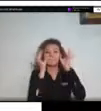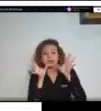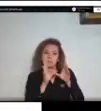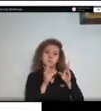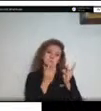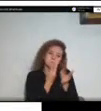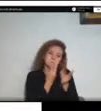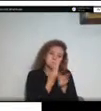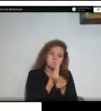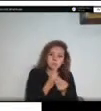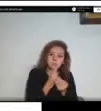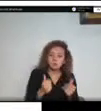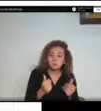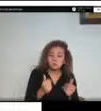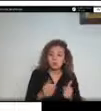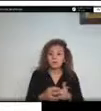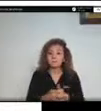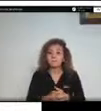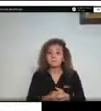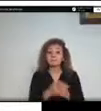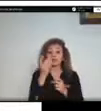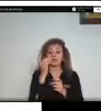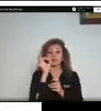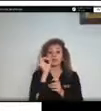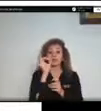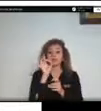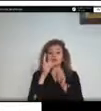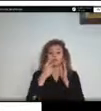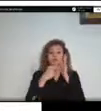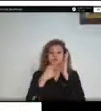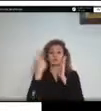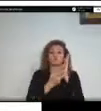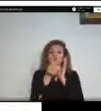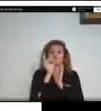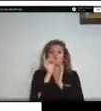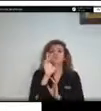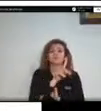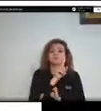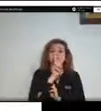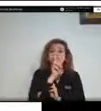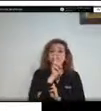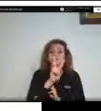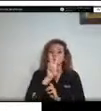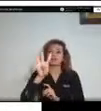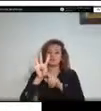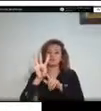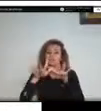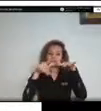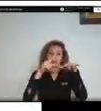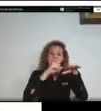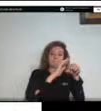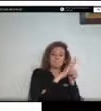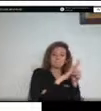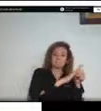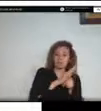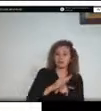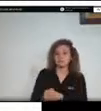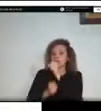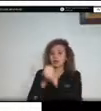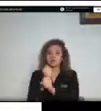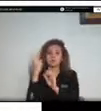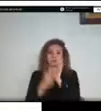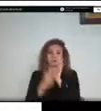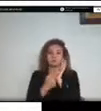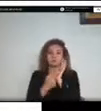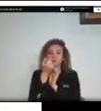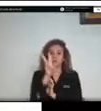2016 100 eventos en el 2017 129 y 2018 estamos hablando